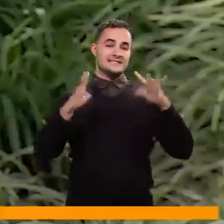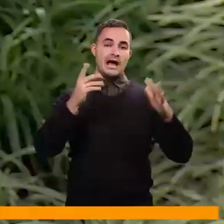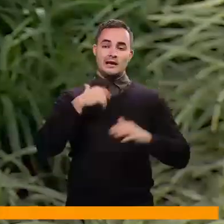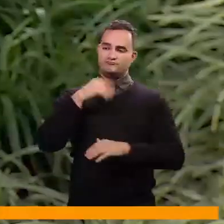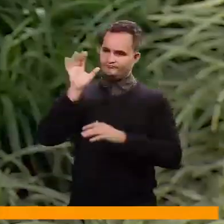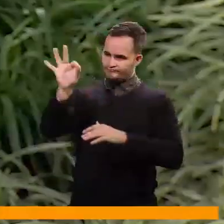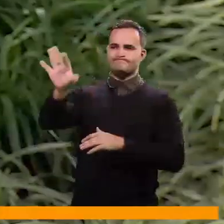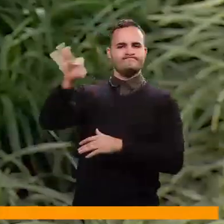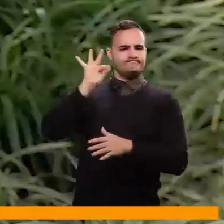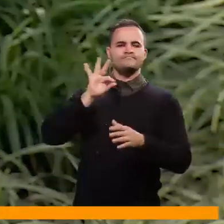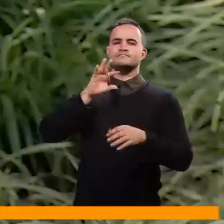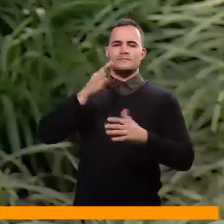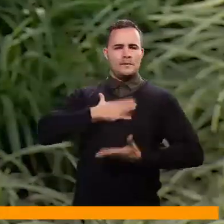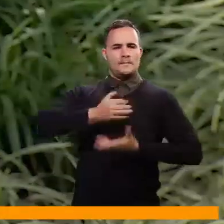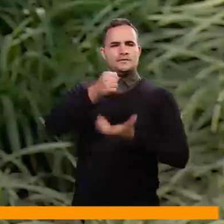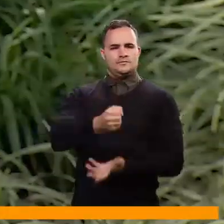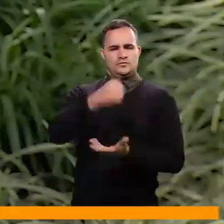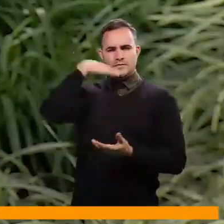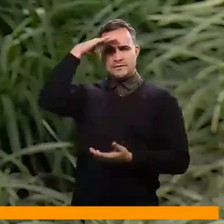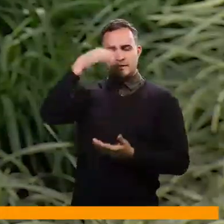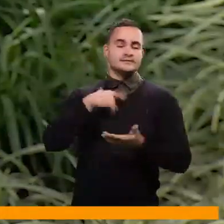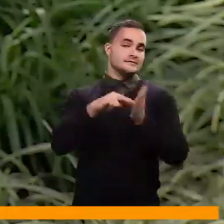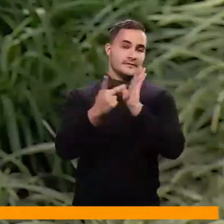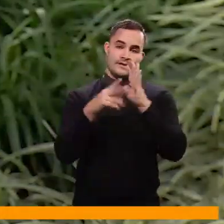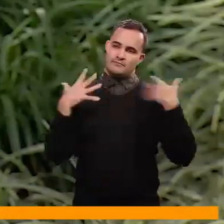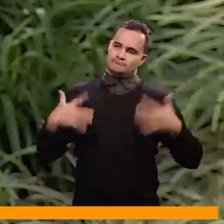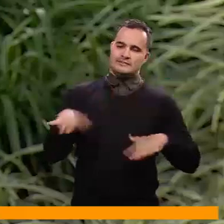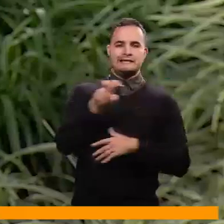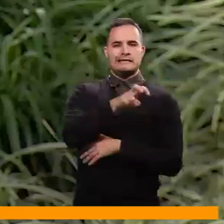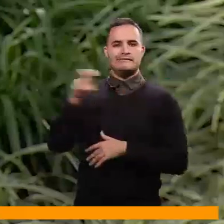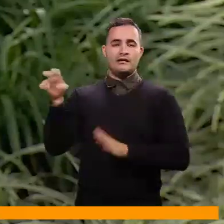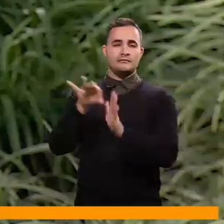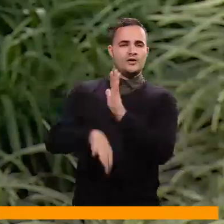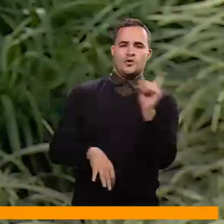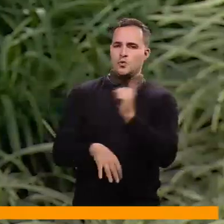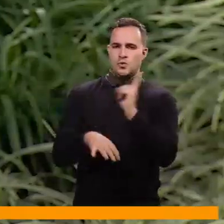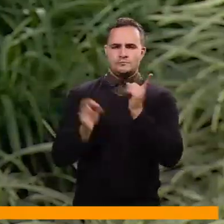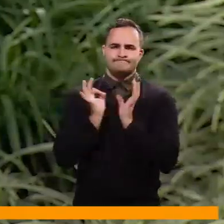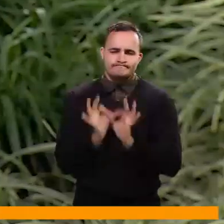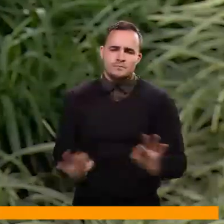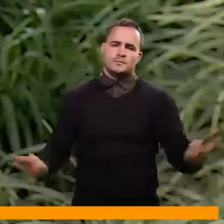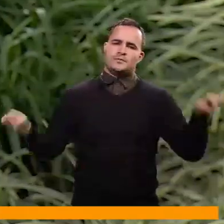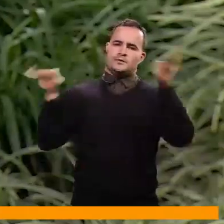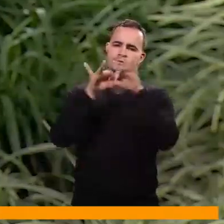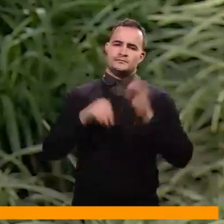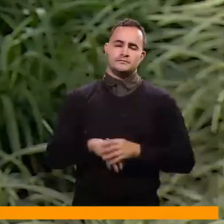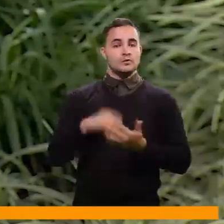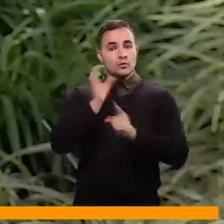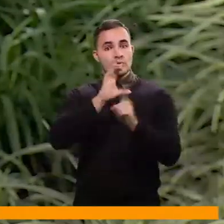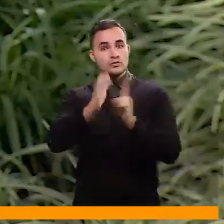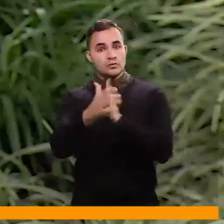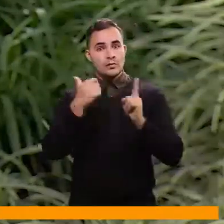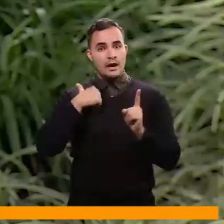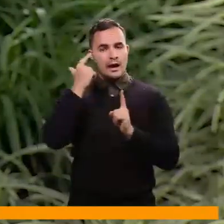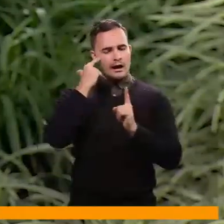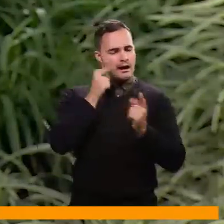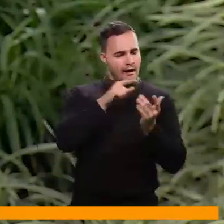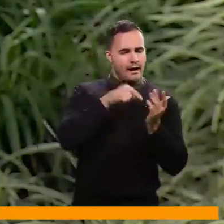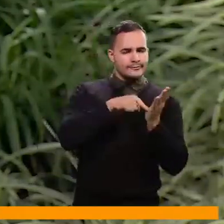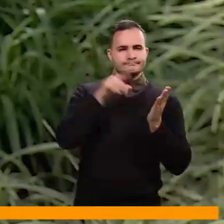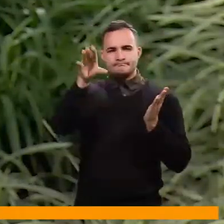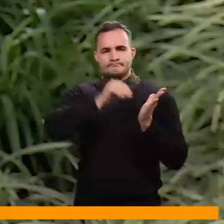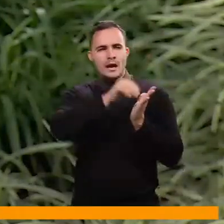el hecho de haber sido declarados patrimonio es porque tienen algún grado de importancia, es decir, desde el punto de vista cultural,